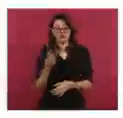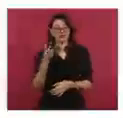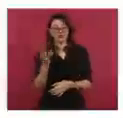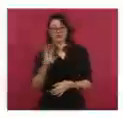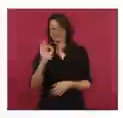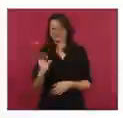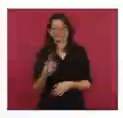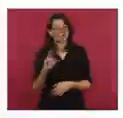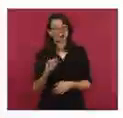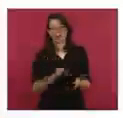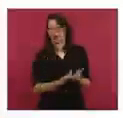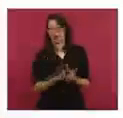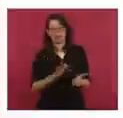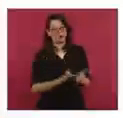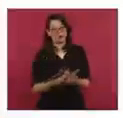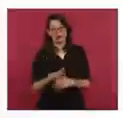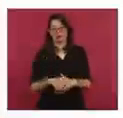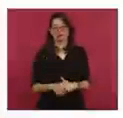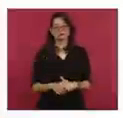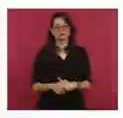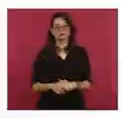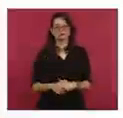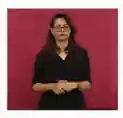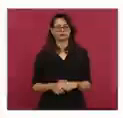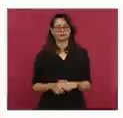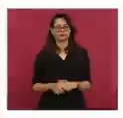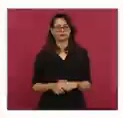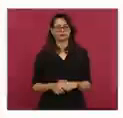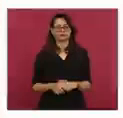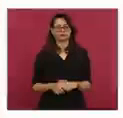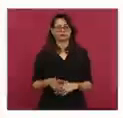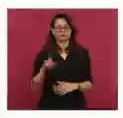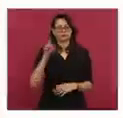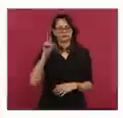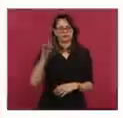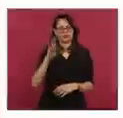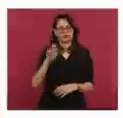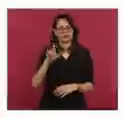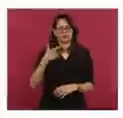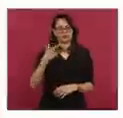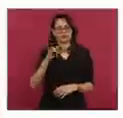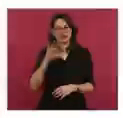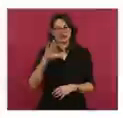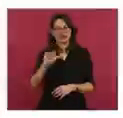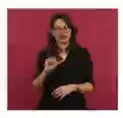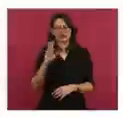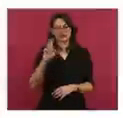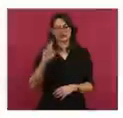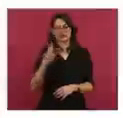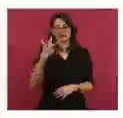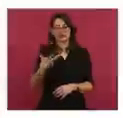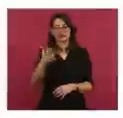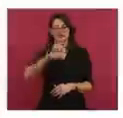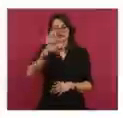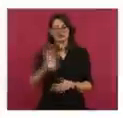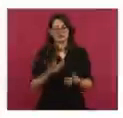aprobación. Alexander de Crowe, el mandatario de Bélgica, 38% de aprobación. Leo